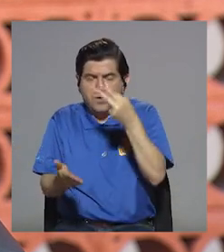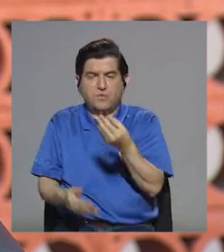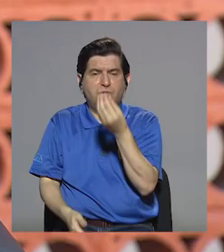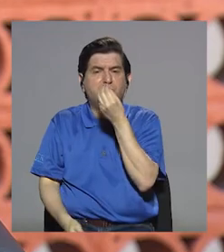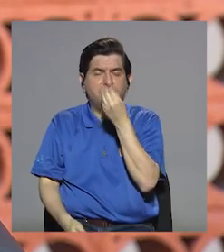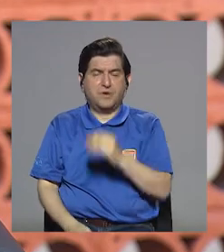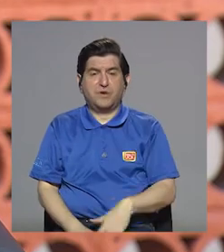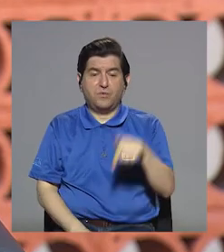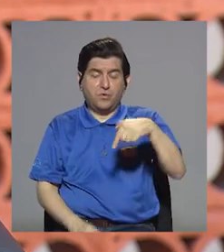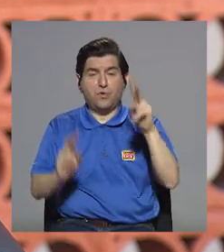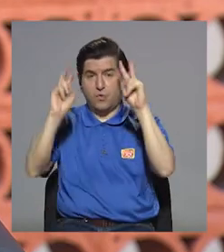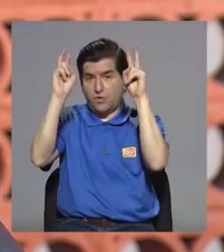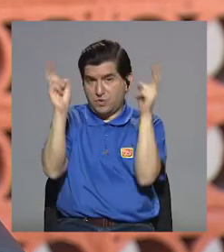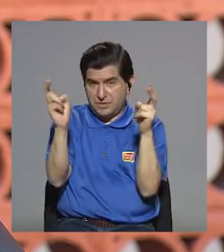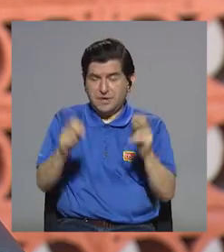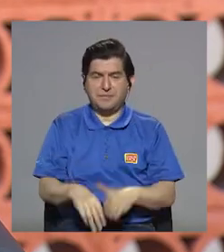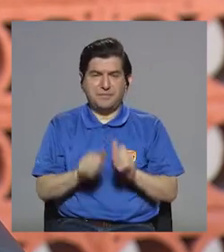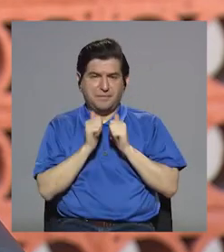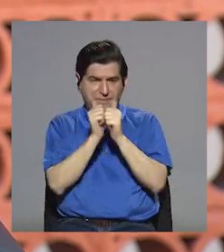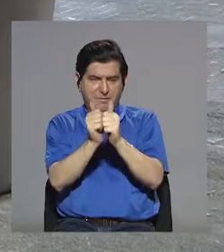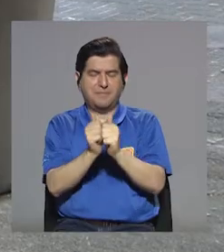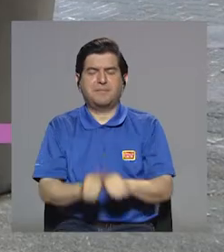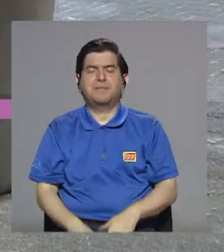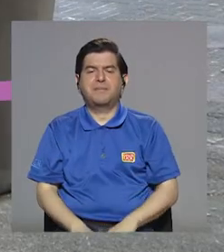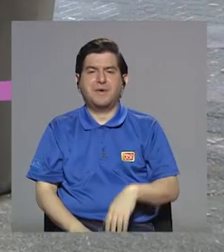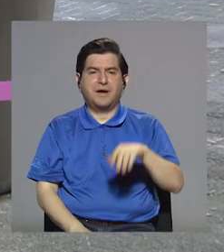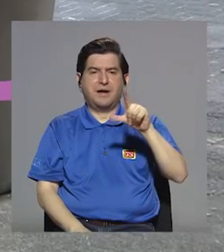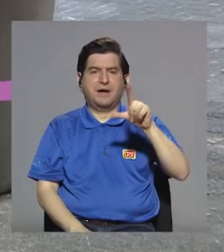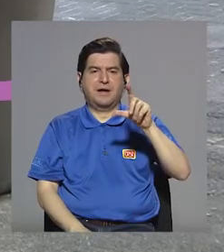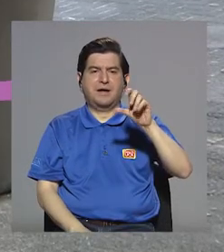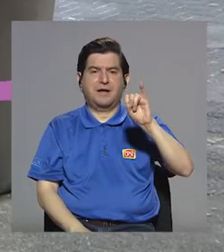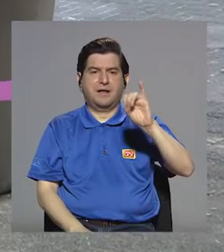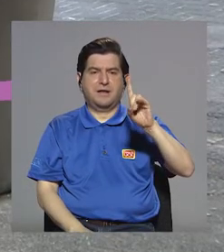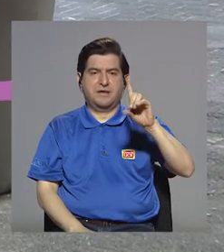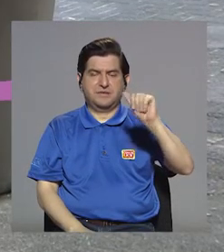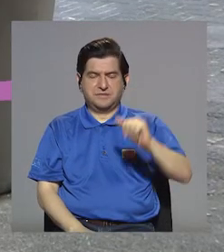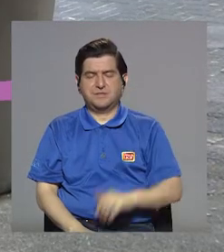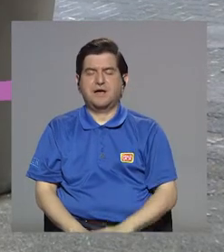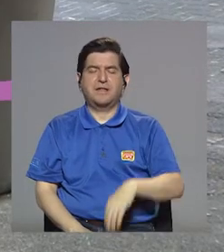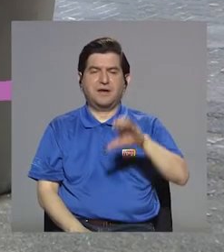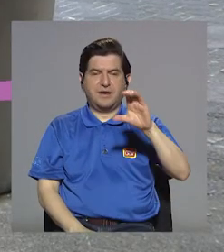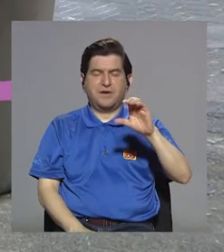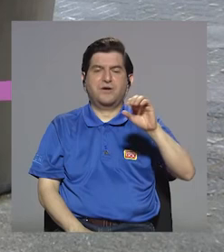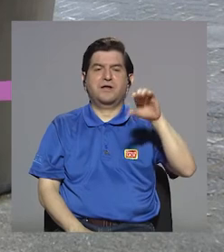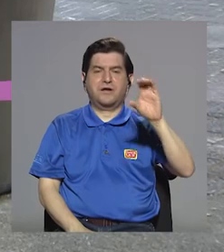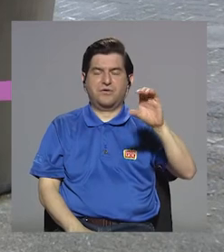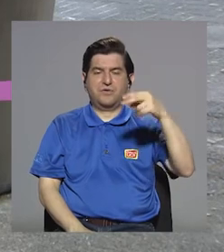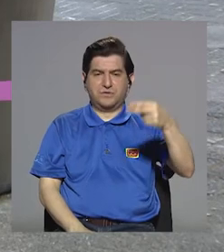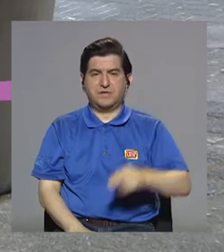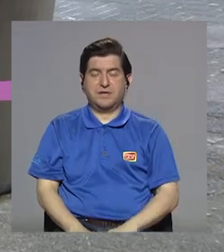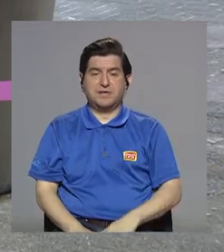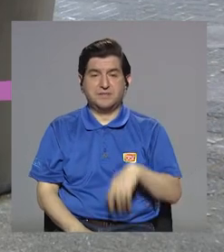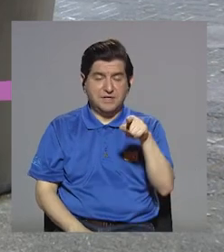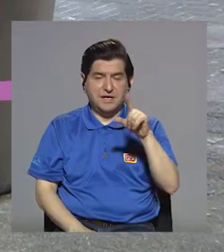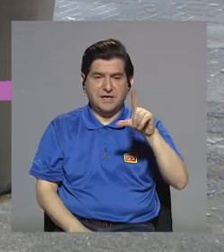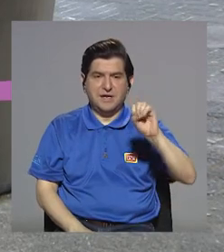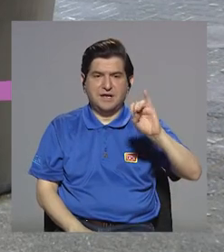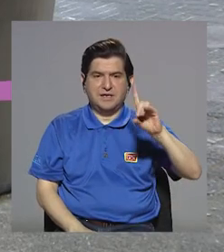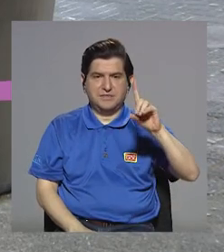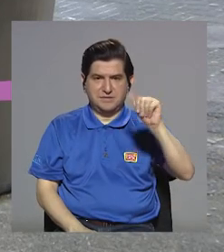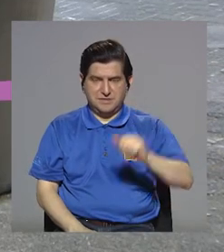alimentos, que es el tema que tenemos el día de hoy en compañía de la licenciada Carolina Cortés Cervera. Ella es licenciada en química y